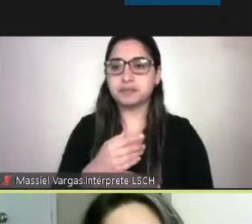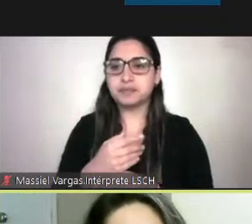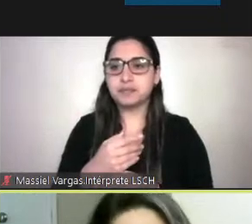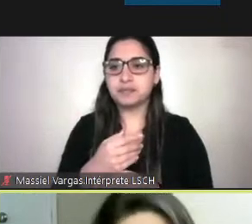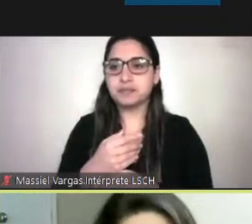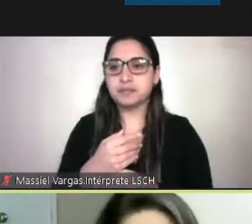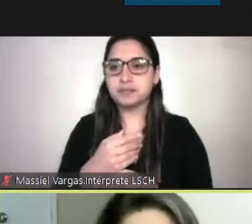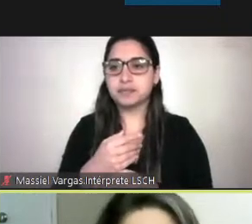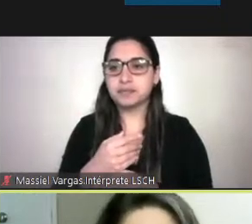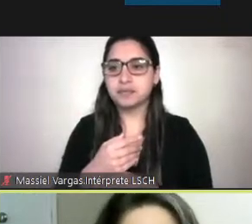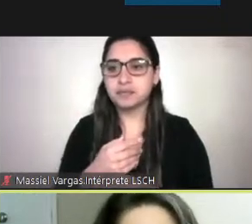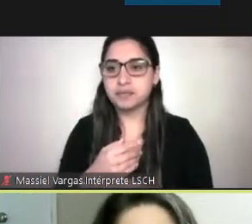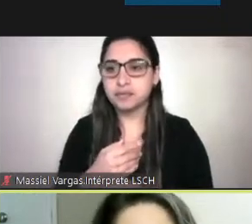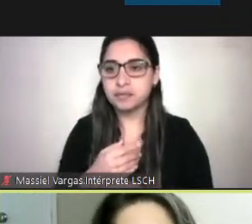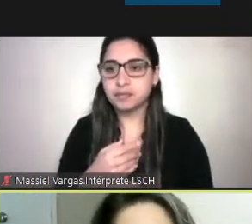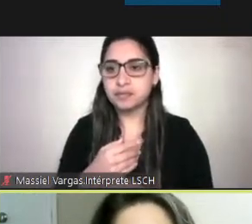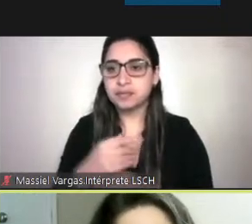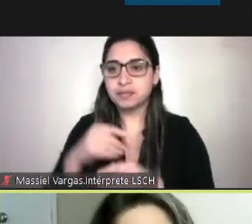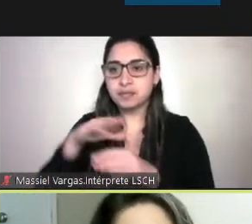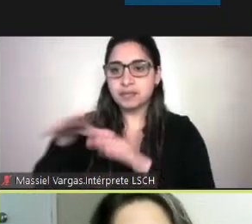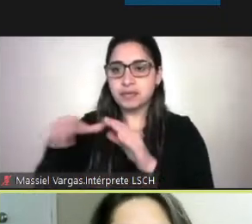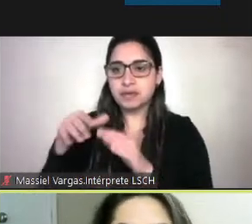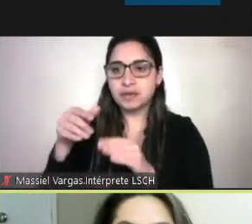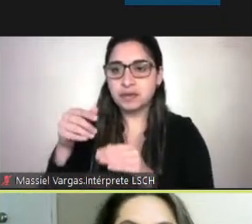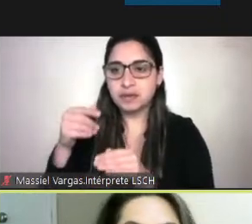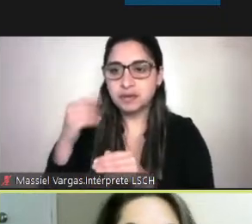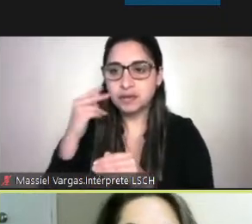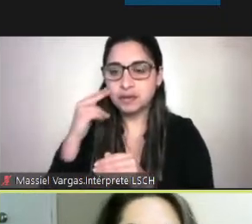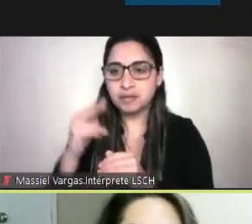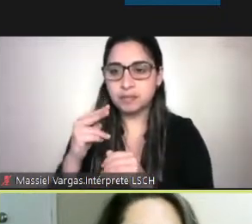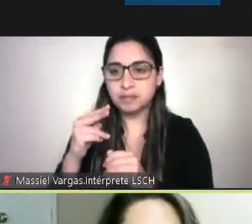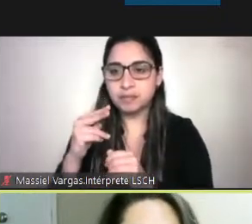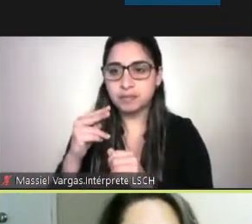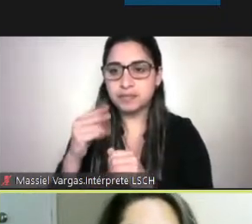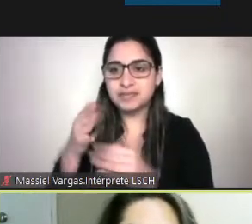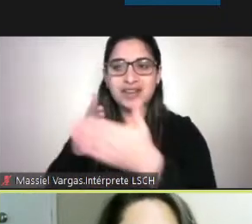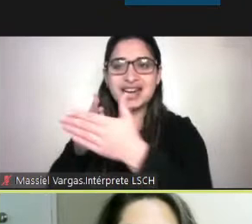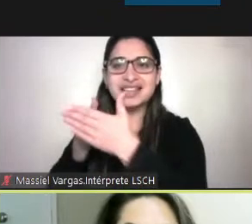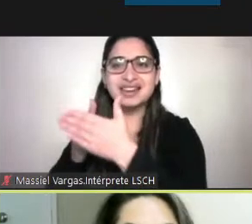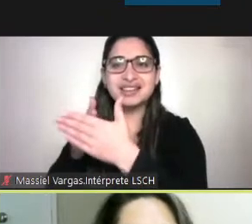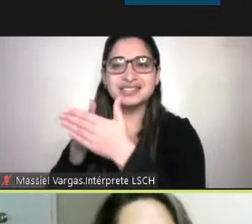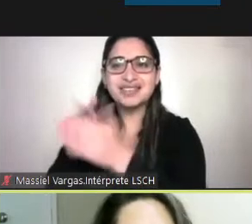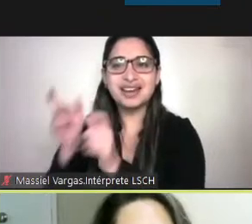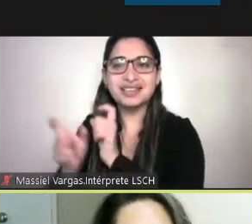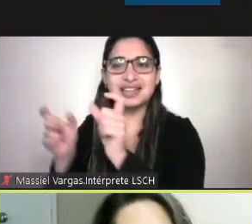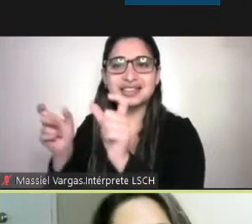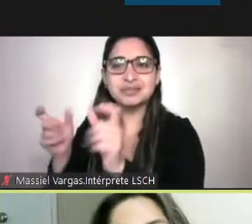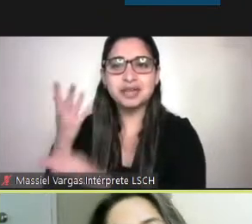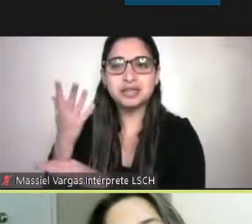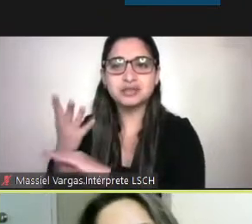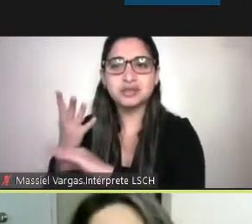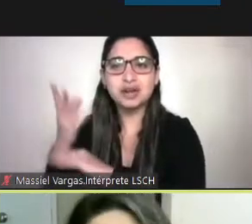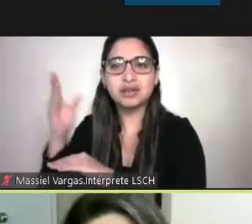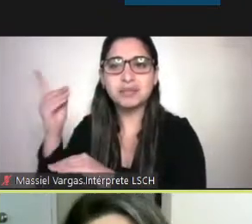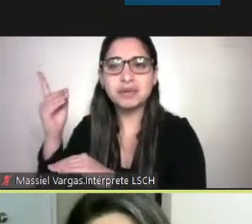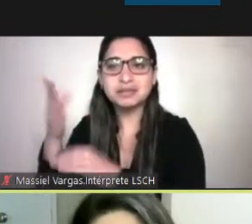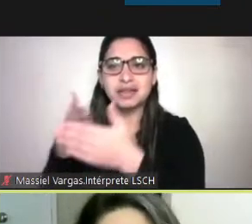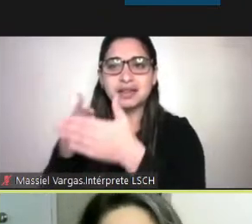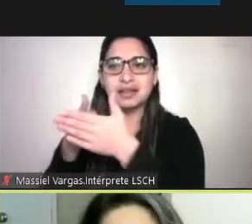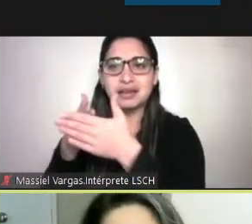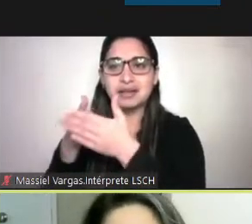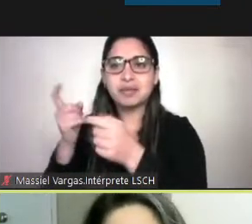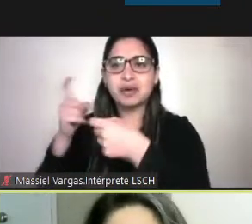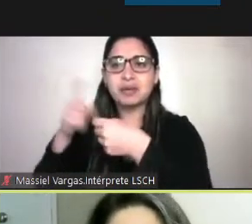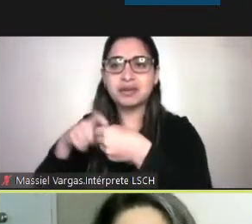entorno, se ve impedida, ¿ya? O restringida de participar en la sociedad en igualdad de condiciones y por lo tanto se genera la